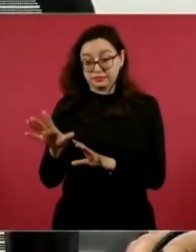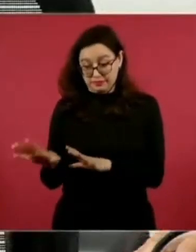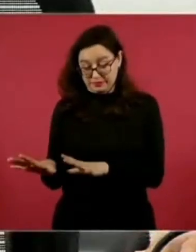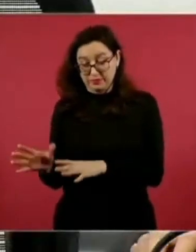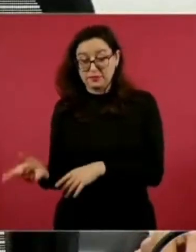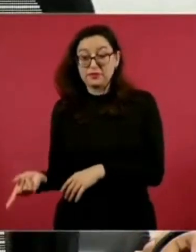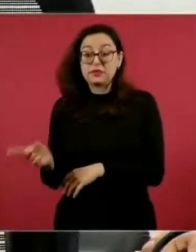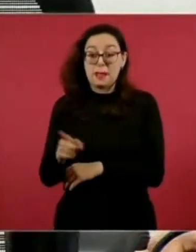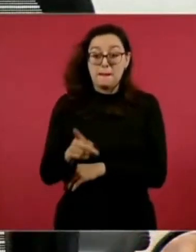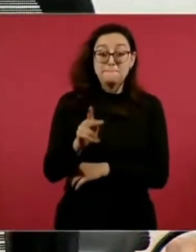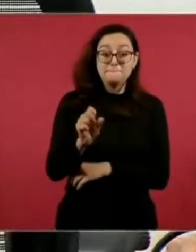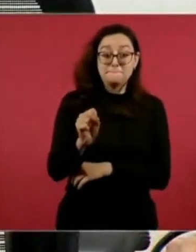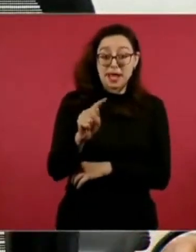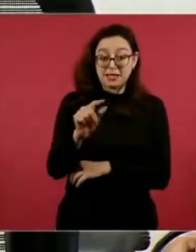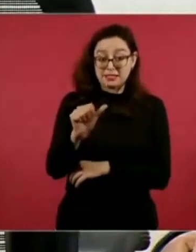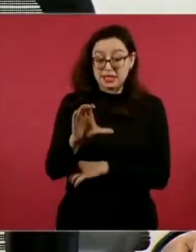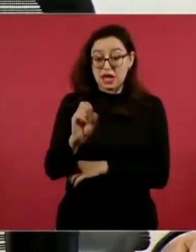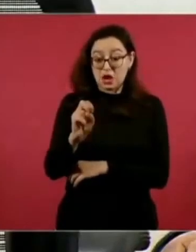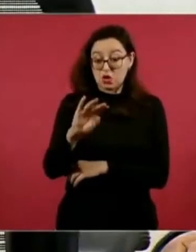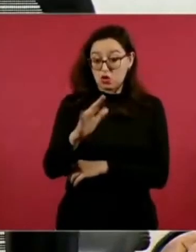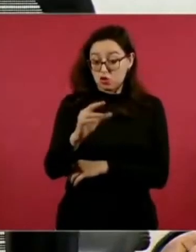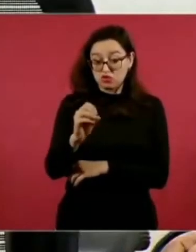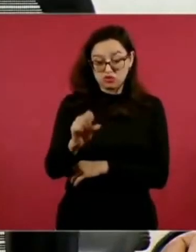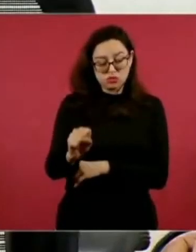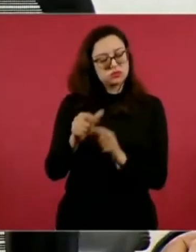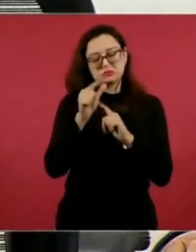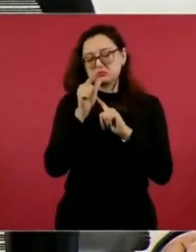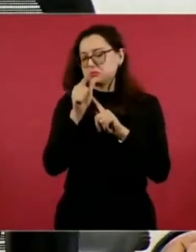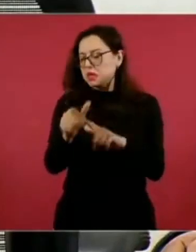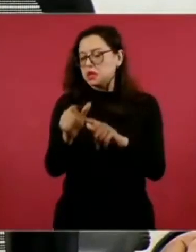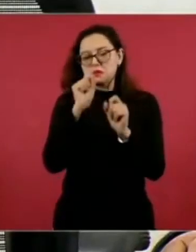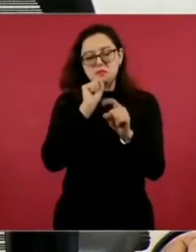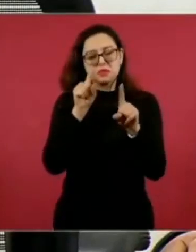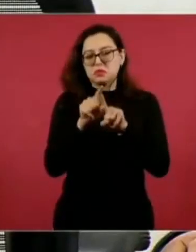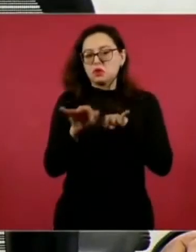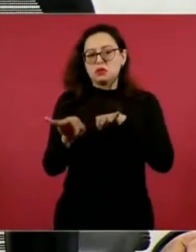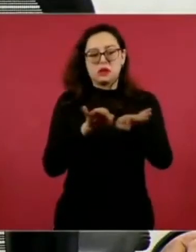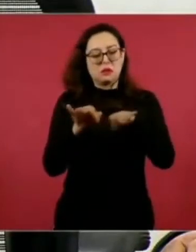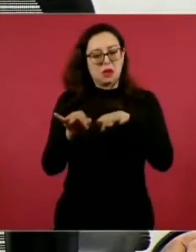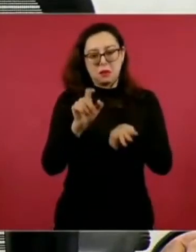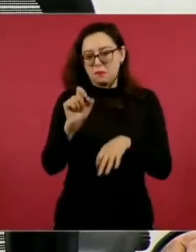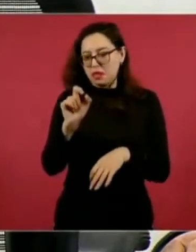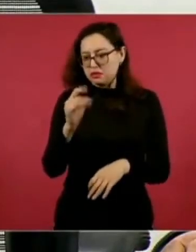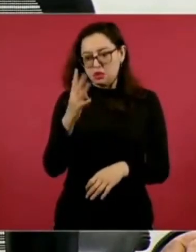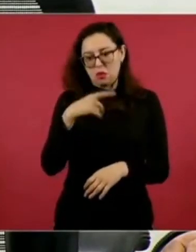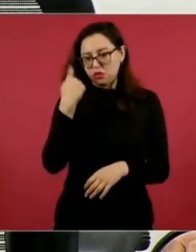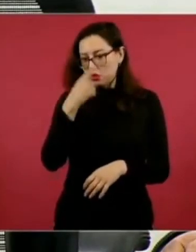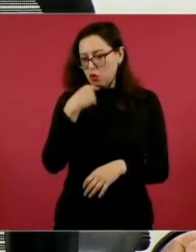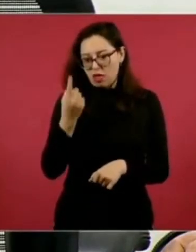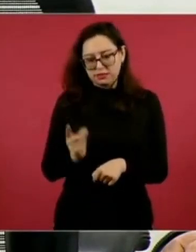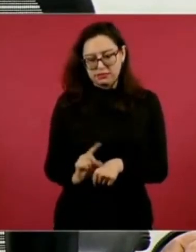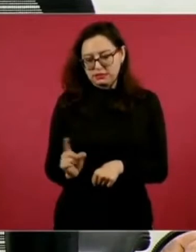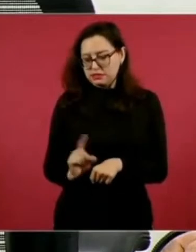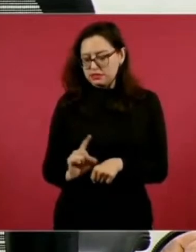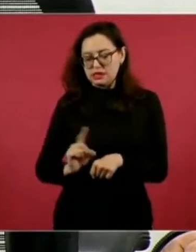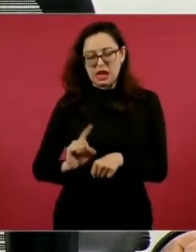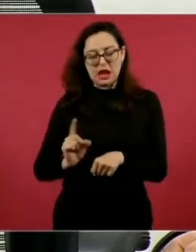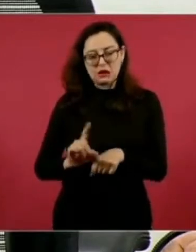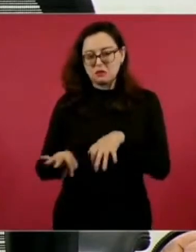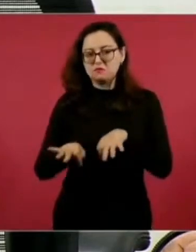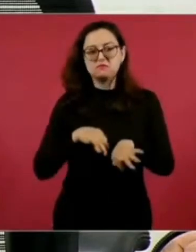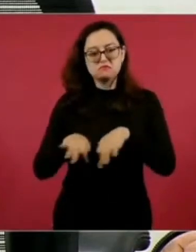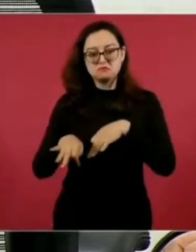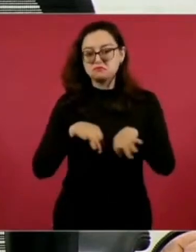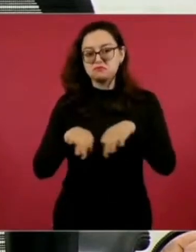pasta de conchos con el mismo compromiso de trabajar 24 horas del día y ya